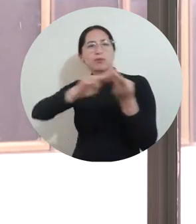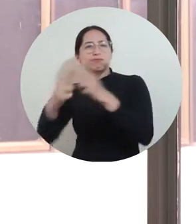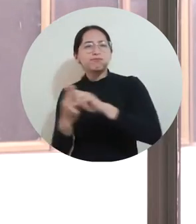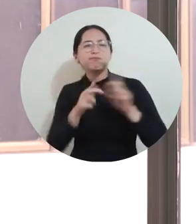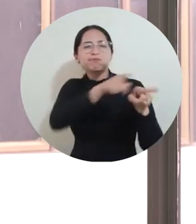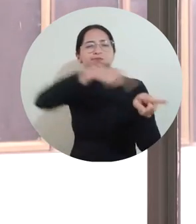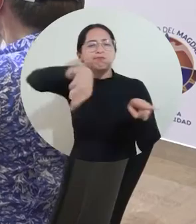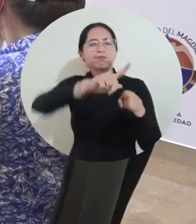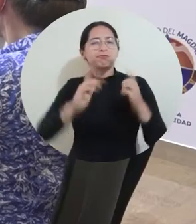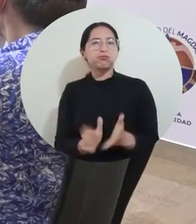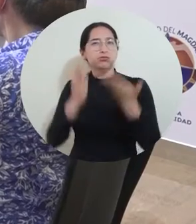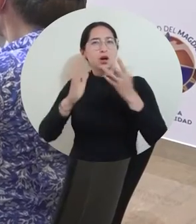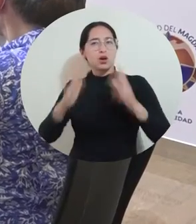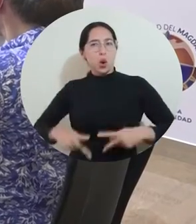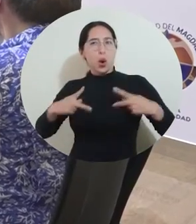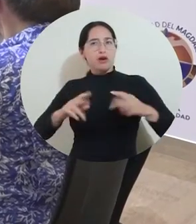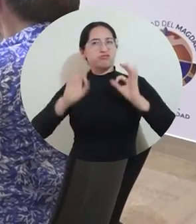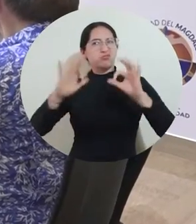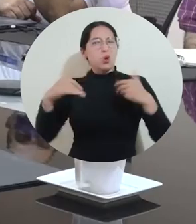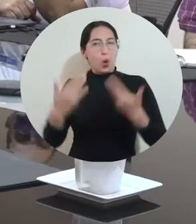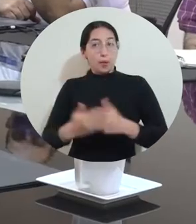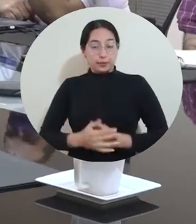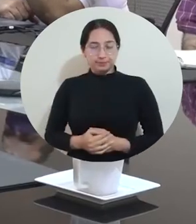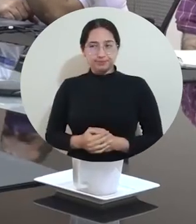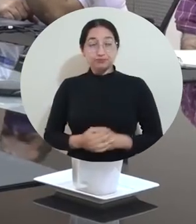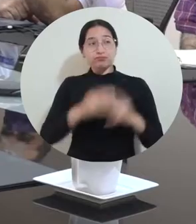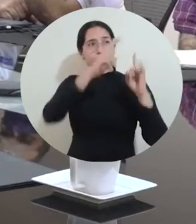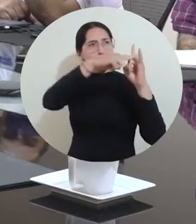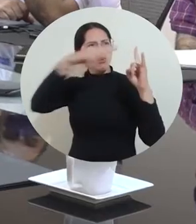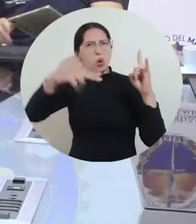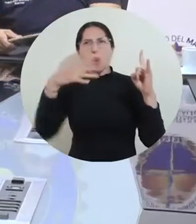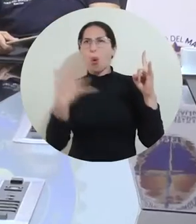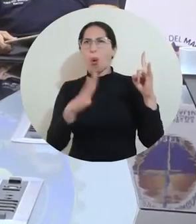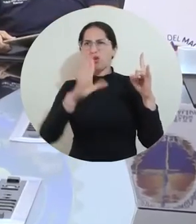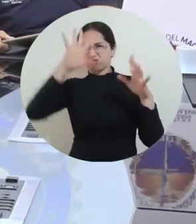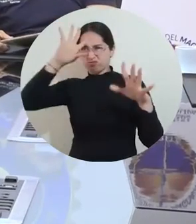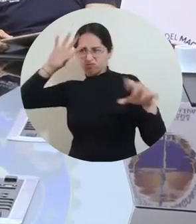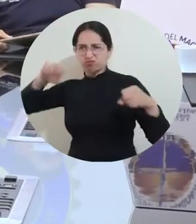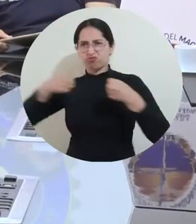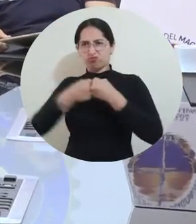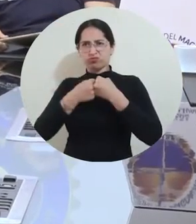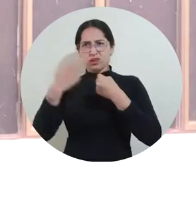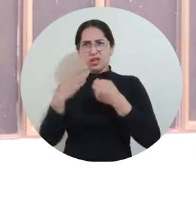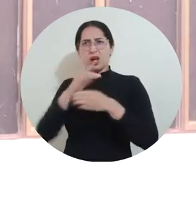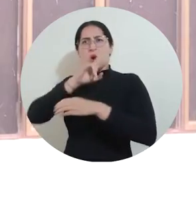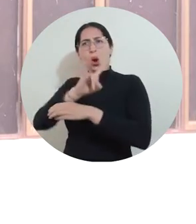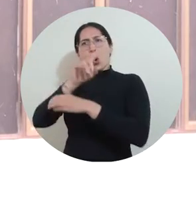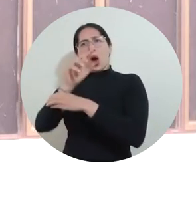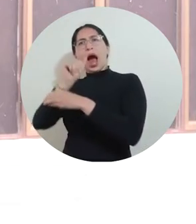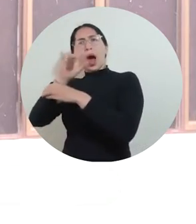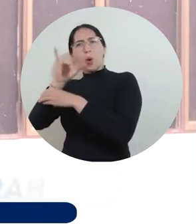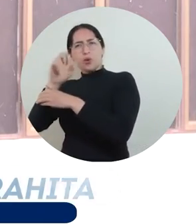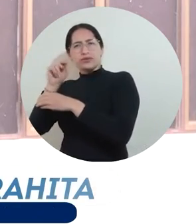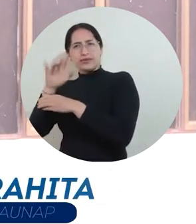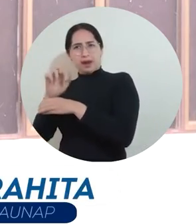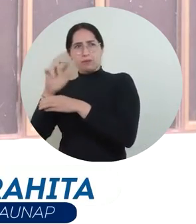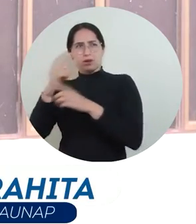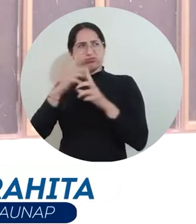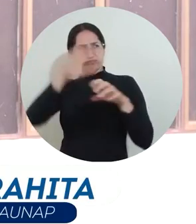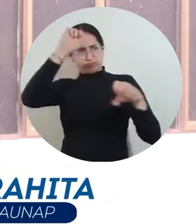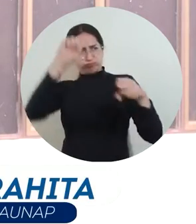comunidades de pescadores. La Universidad del Magdalena ha sido un socio excelente con la AUNAP, tenemos una simbiosis muy buena, hacer unos procesos de